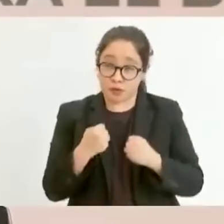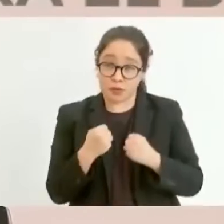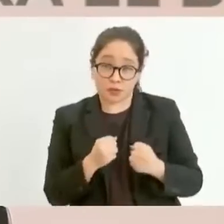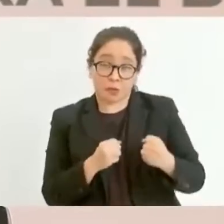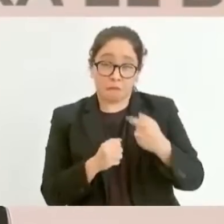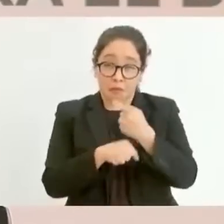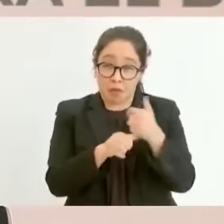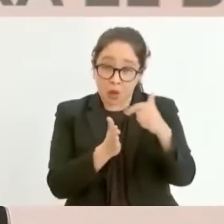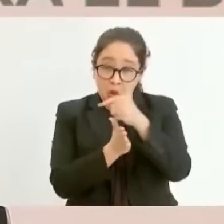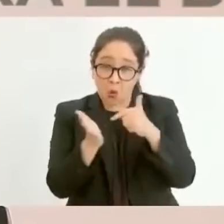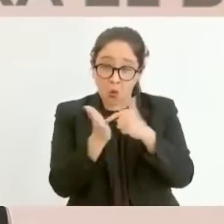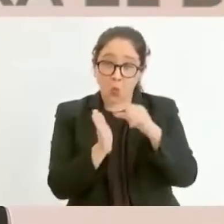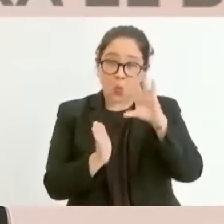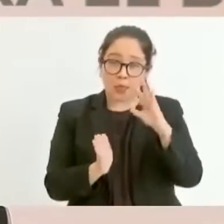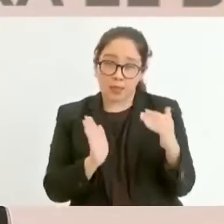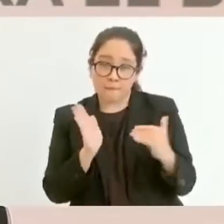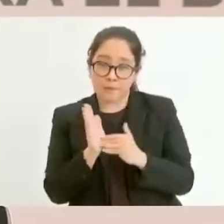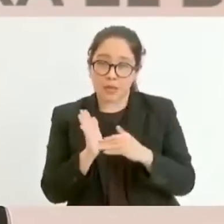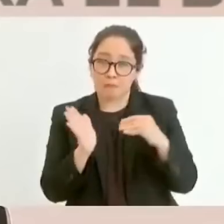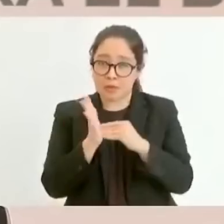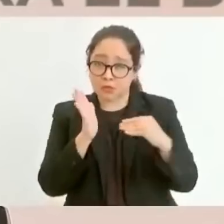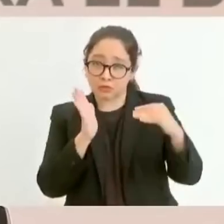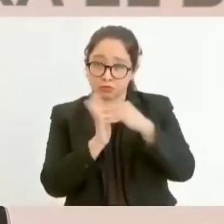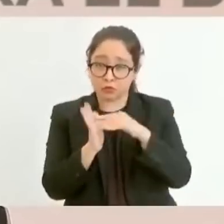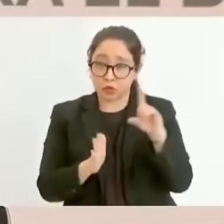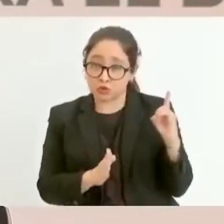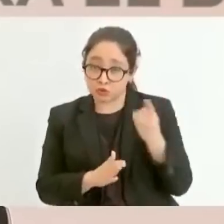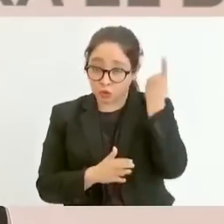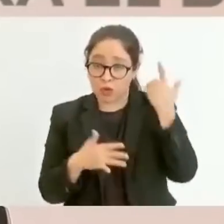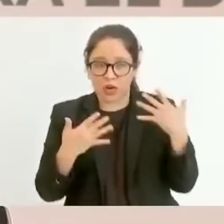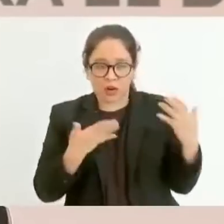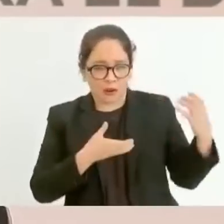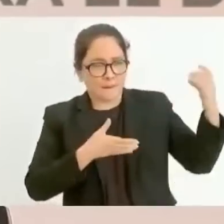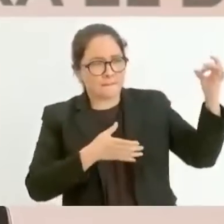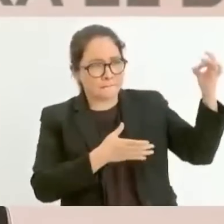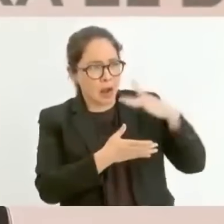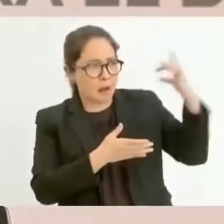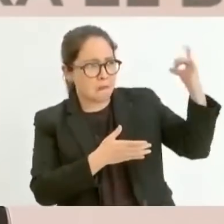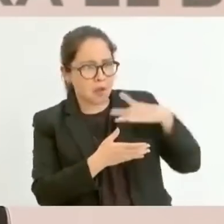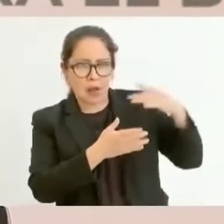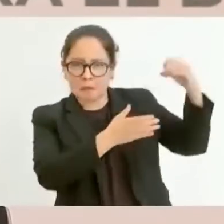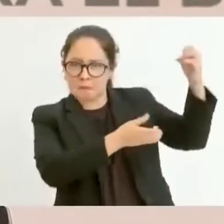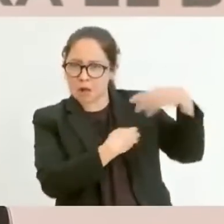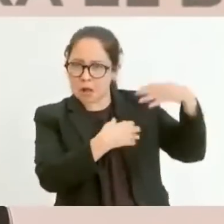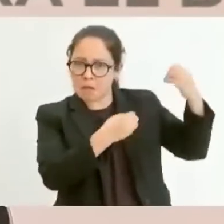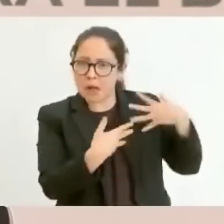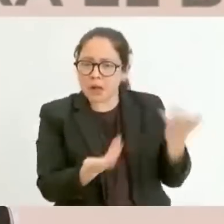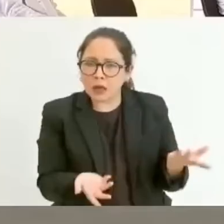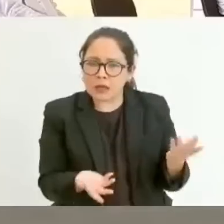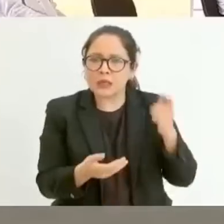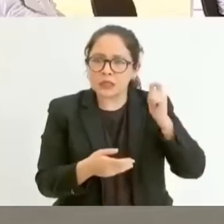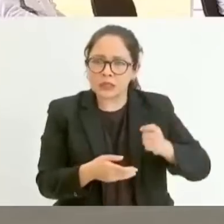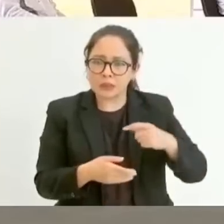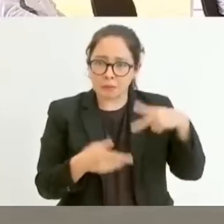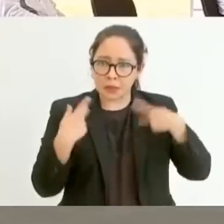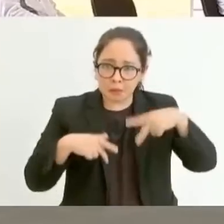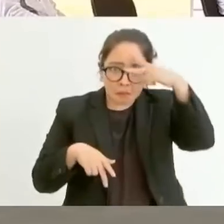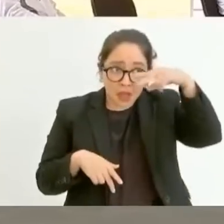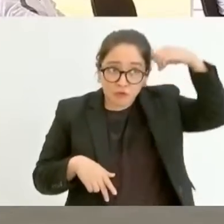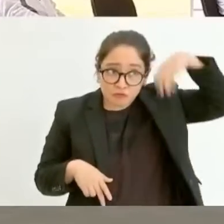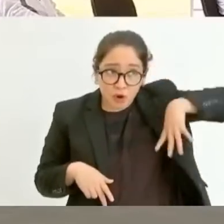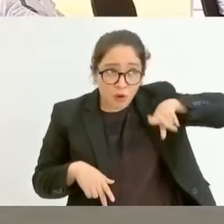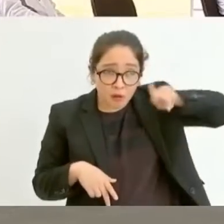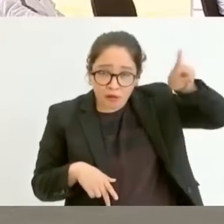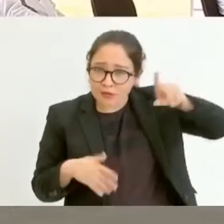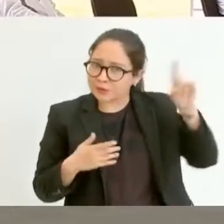40 mil millones de dólares. ¿Qué demuestra esto? Que el mexicano no es flojo. Que